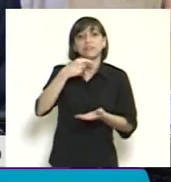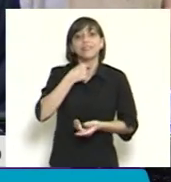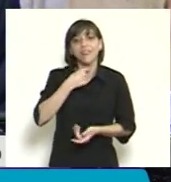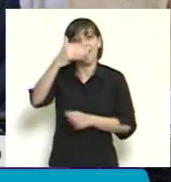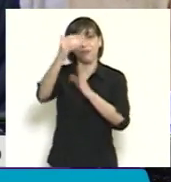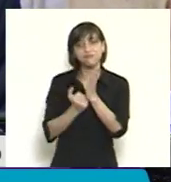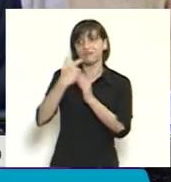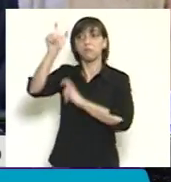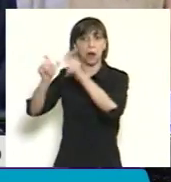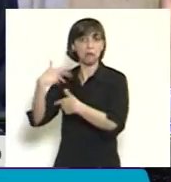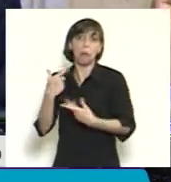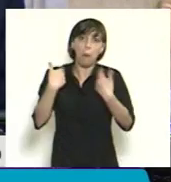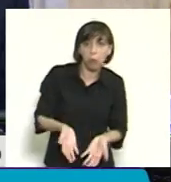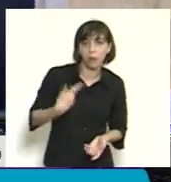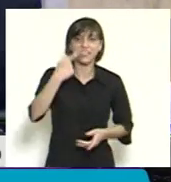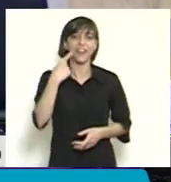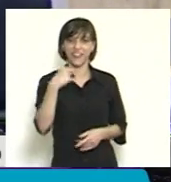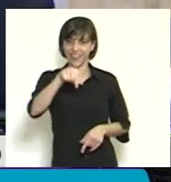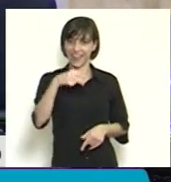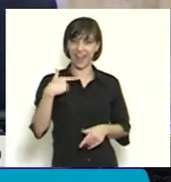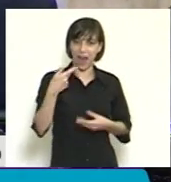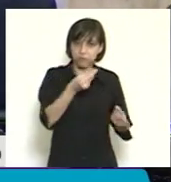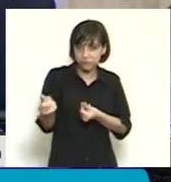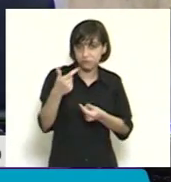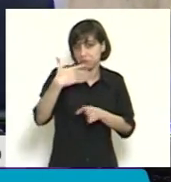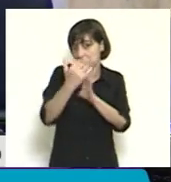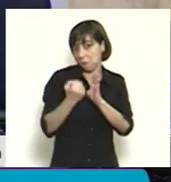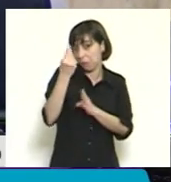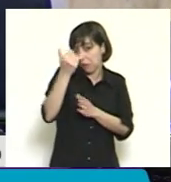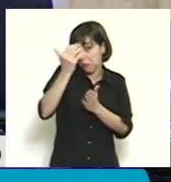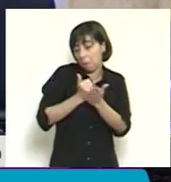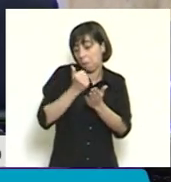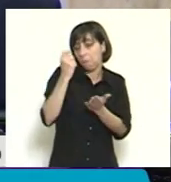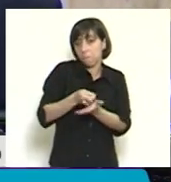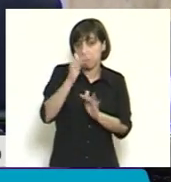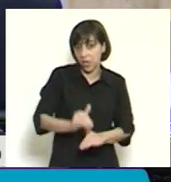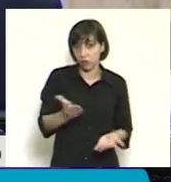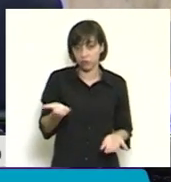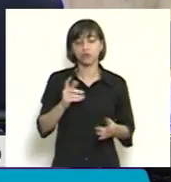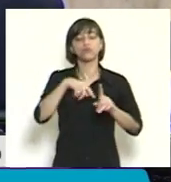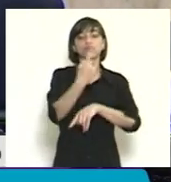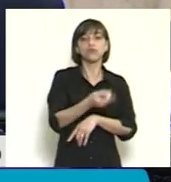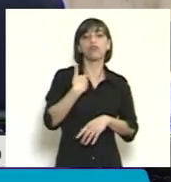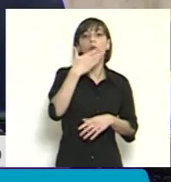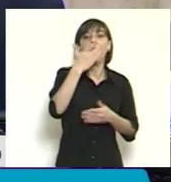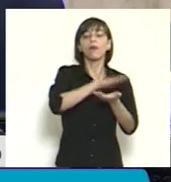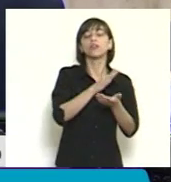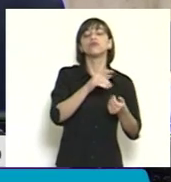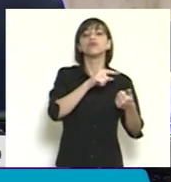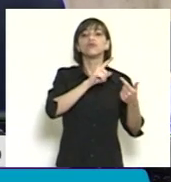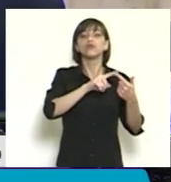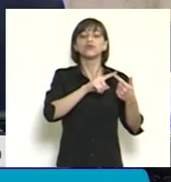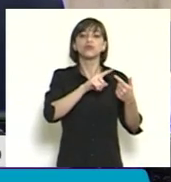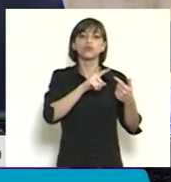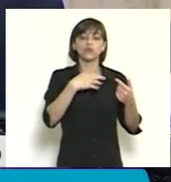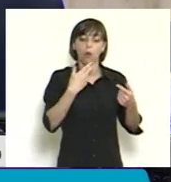Y el artículo 22 tampoco lo entendemos muy bien, queda prohibida la oferta de productos o servicios al consumidor a un precio menor a su valor habitual,